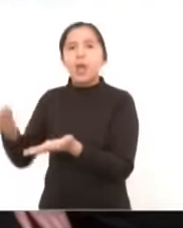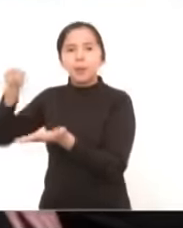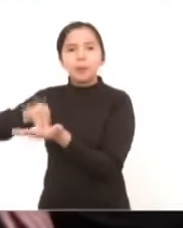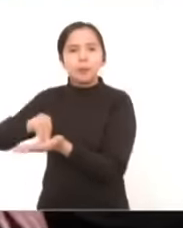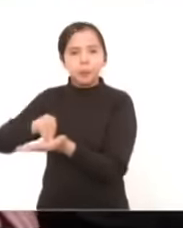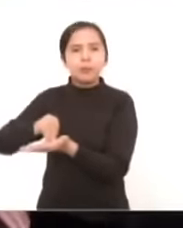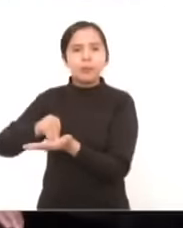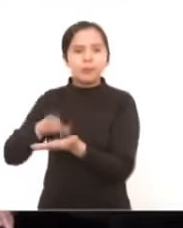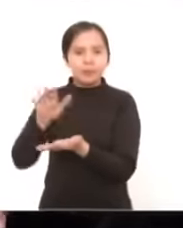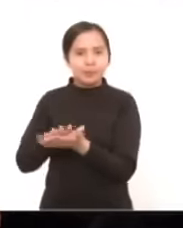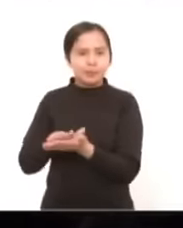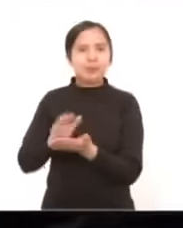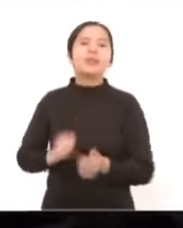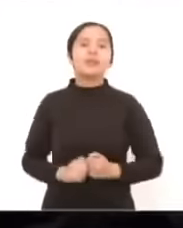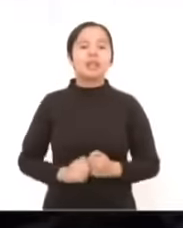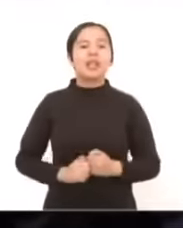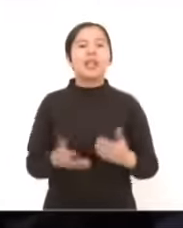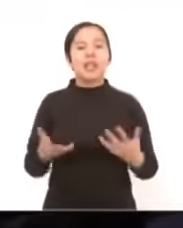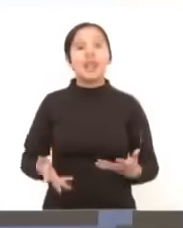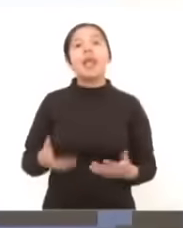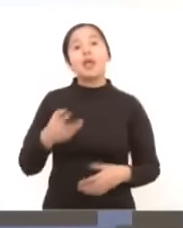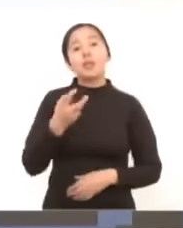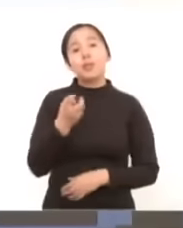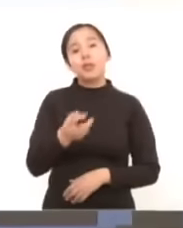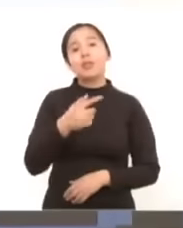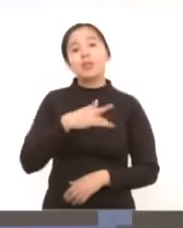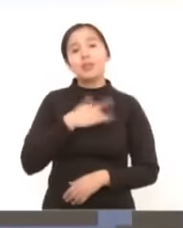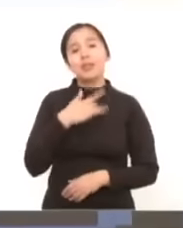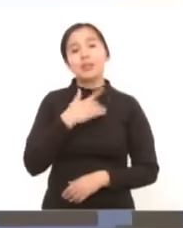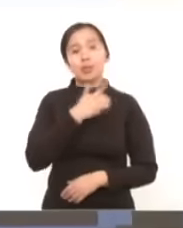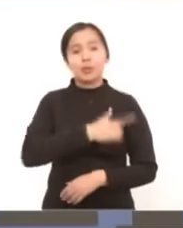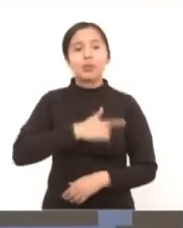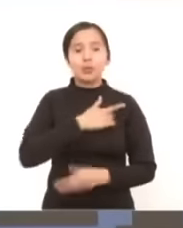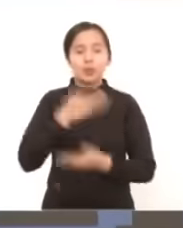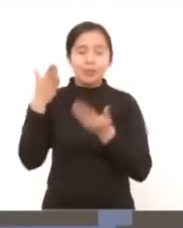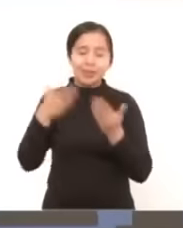me da mucho gusto que estemos el día de hoy aquí